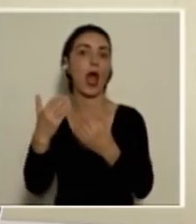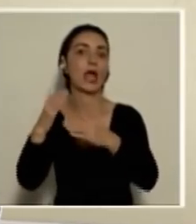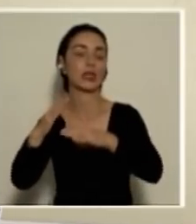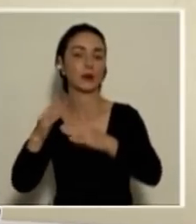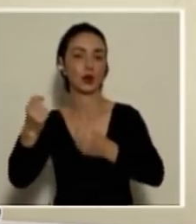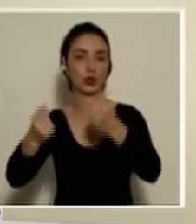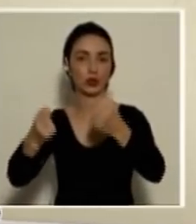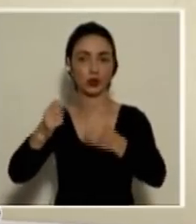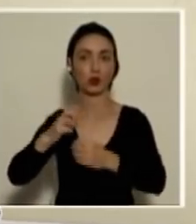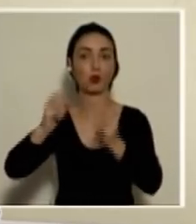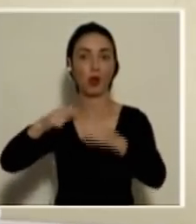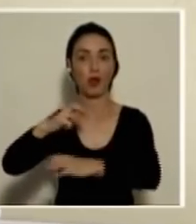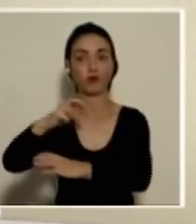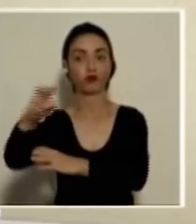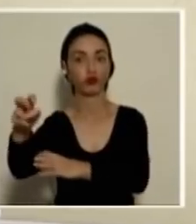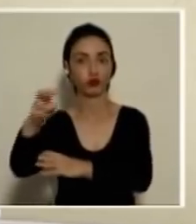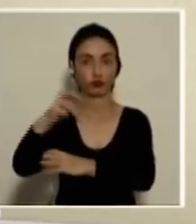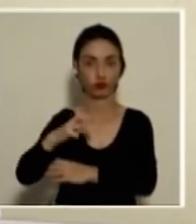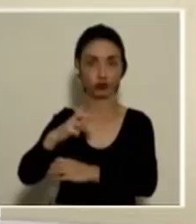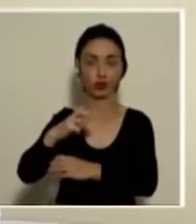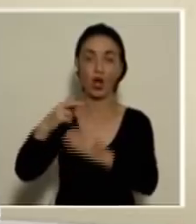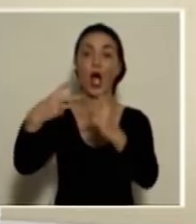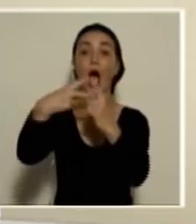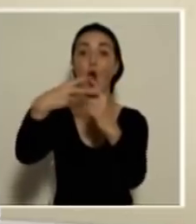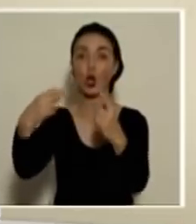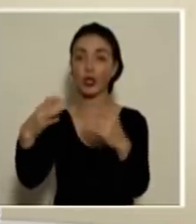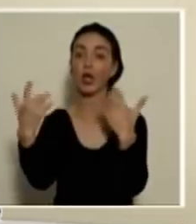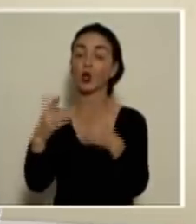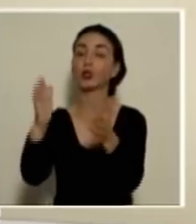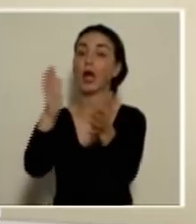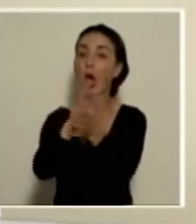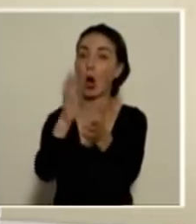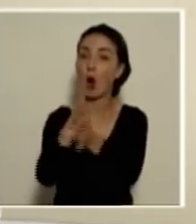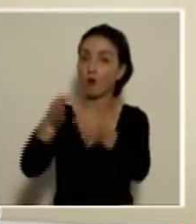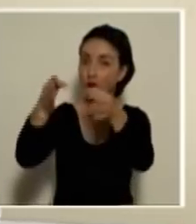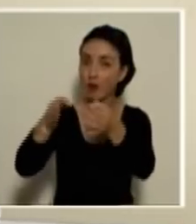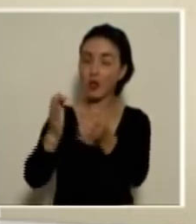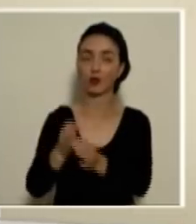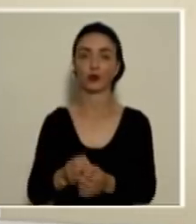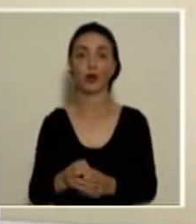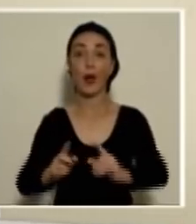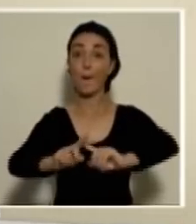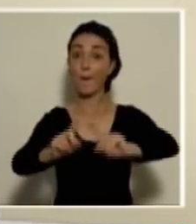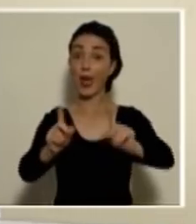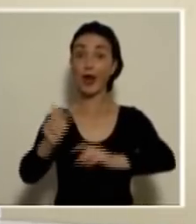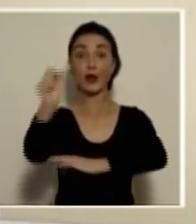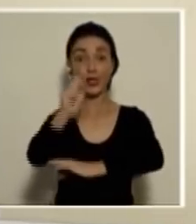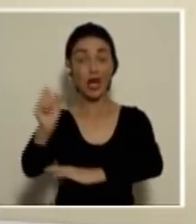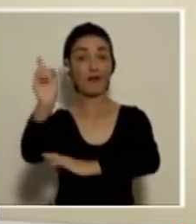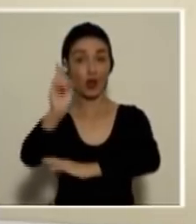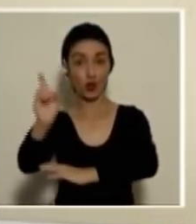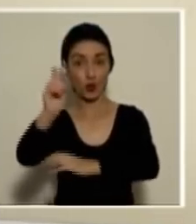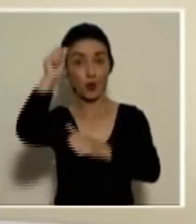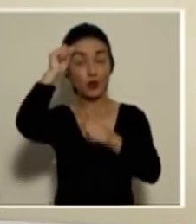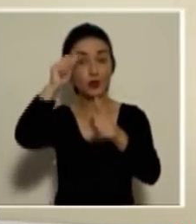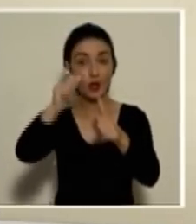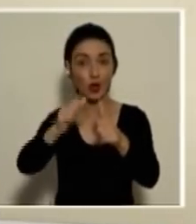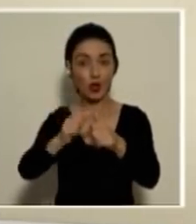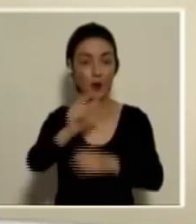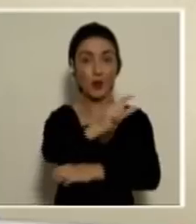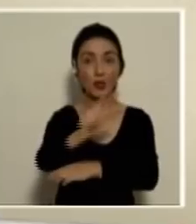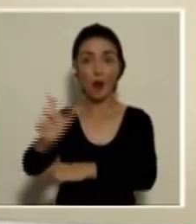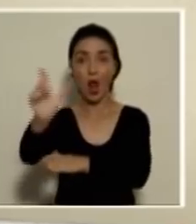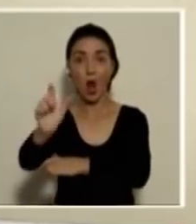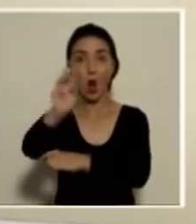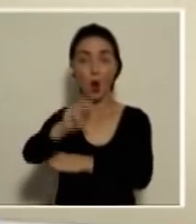para ir y regresar de los hoteles con la documentación que ya se había establecido, pero en fin de semana. Recordemos que durante